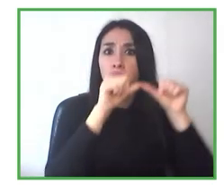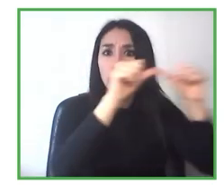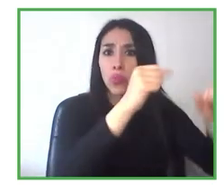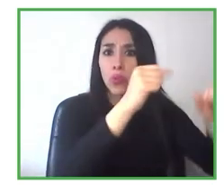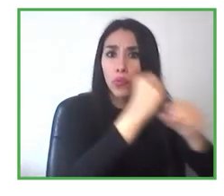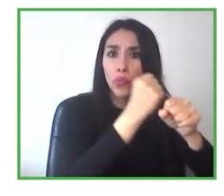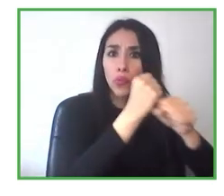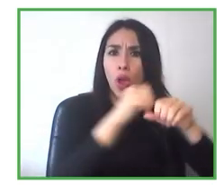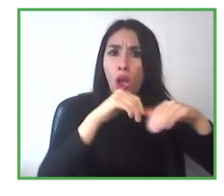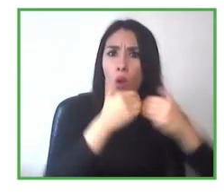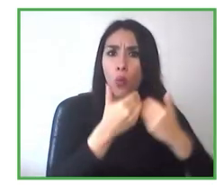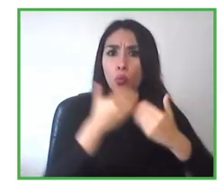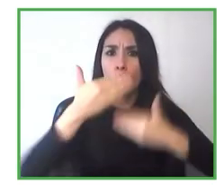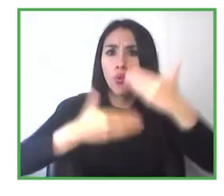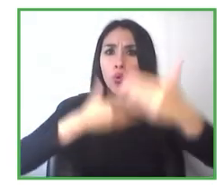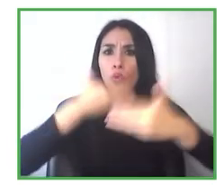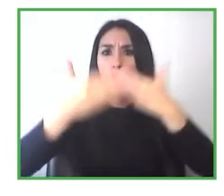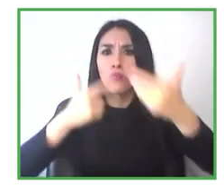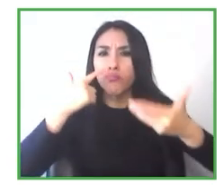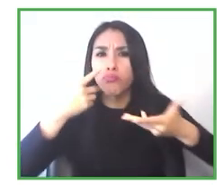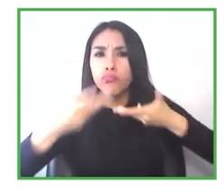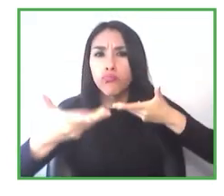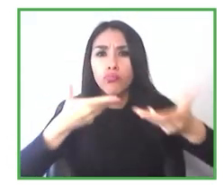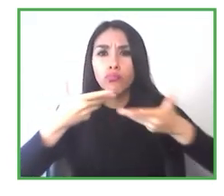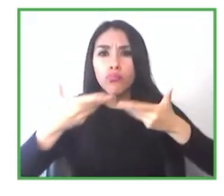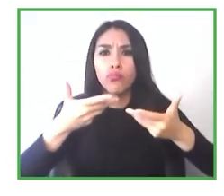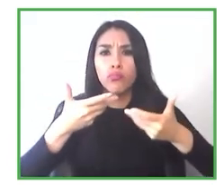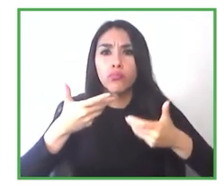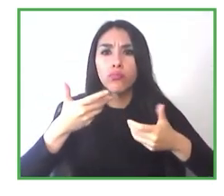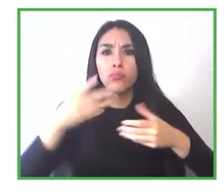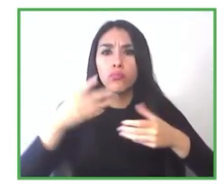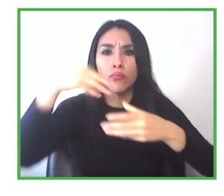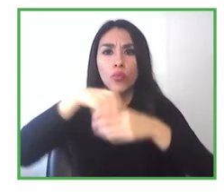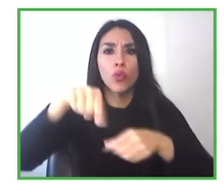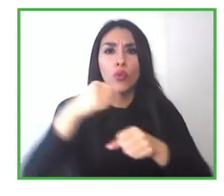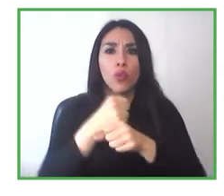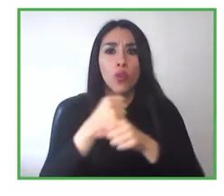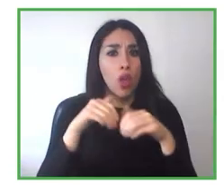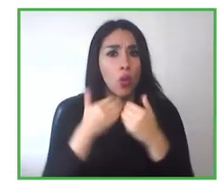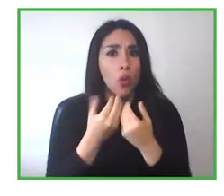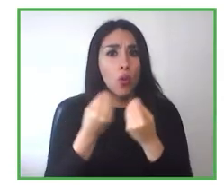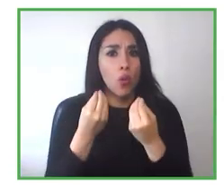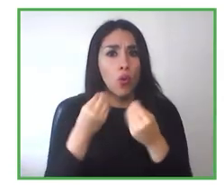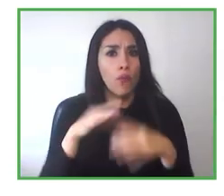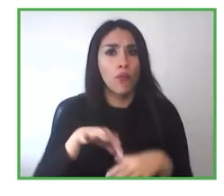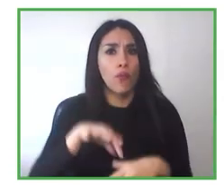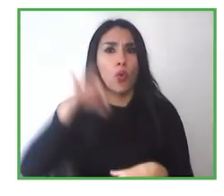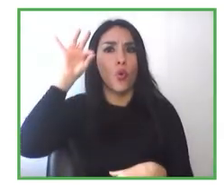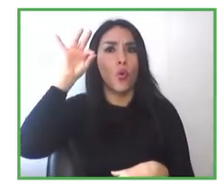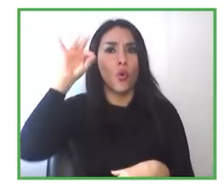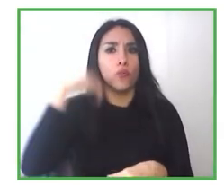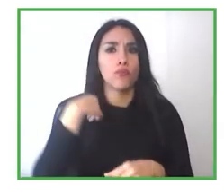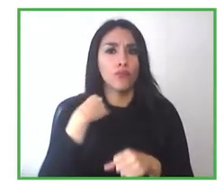de seguimiento para asegurar efectivamente una colocación laboral de las personas con discapacidad?